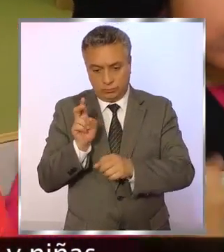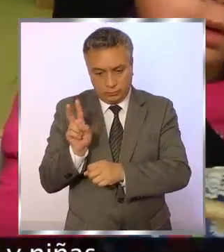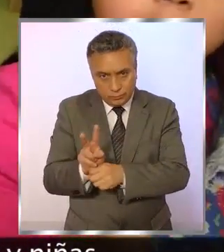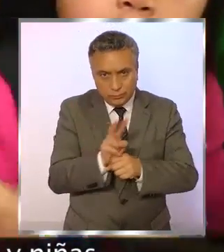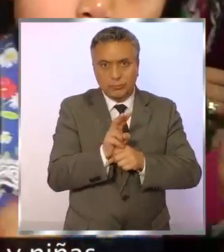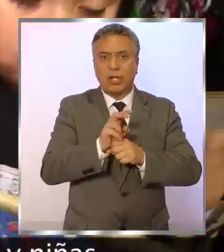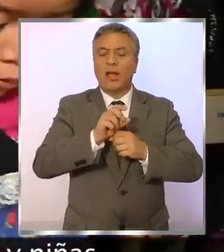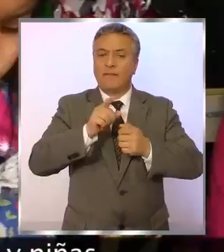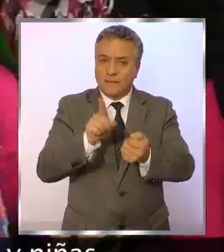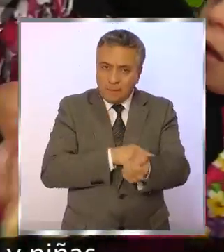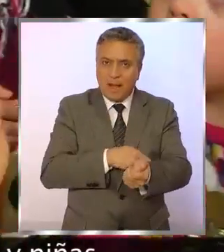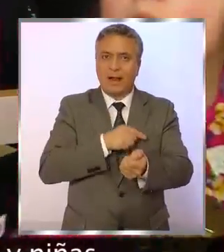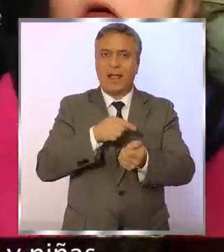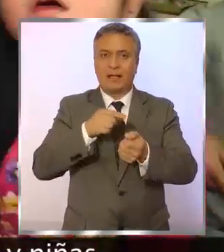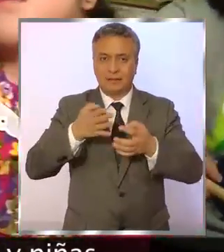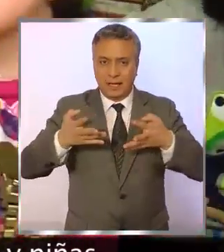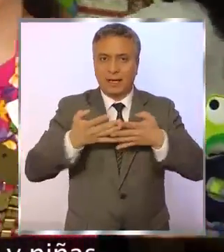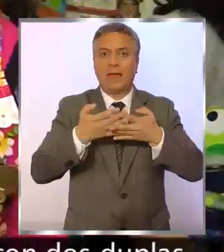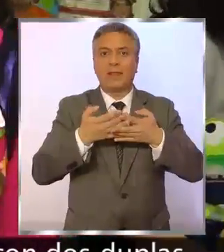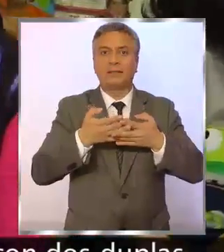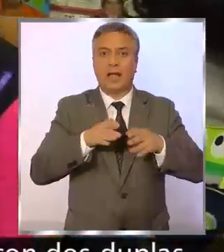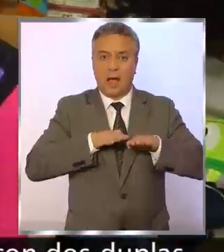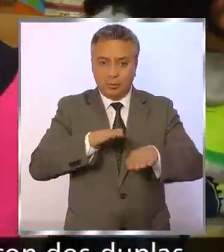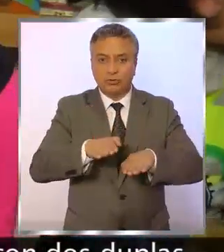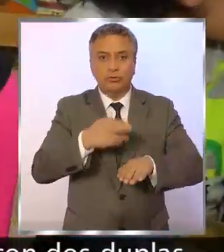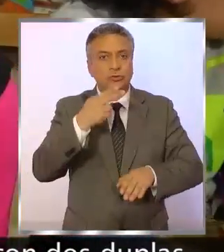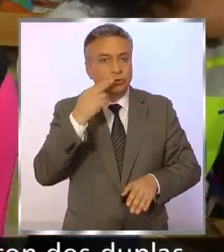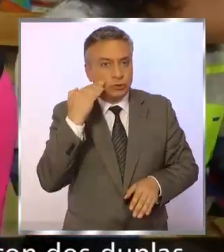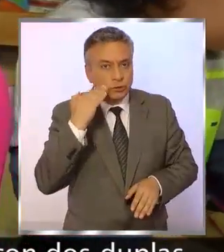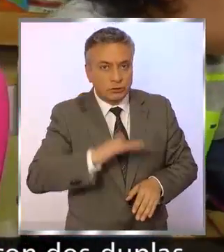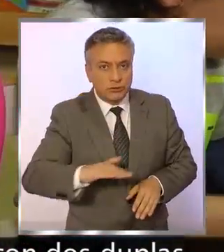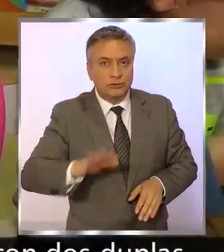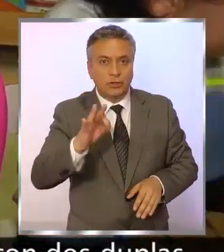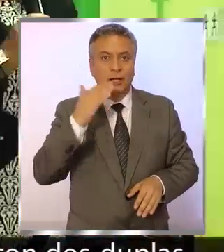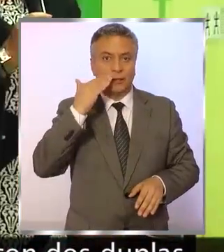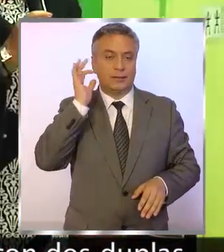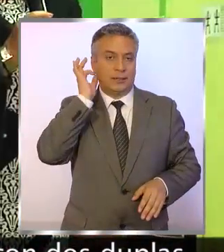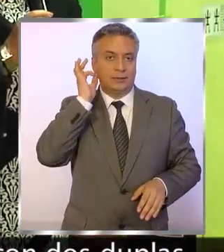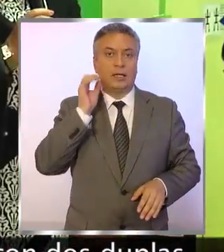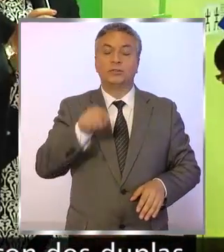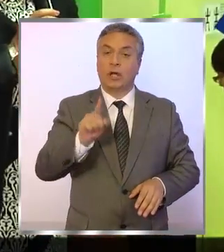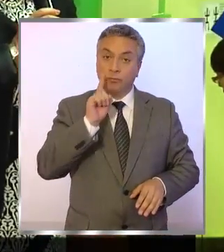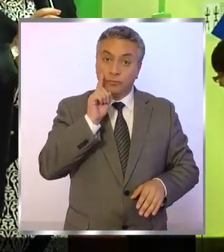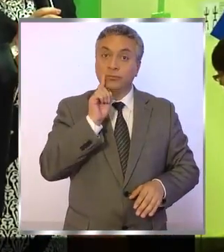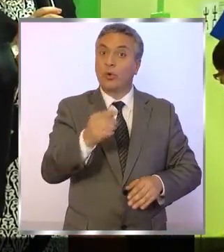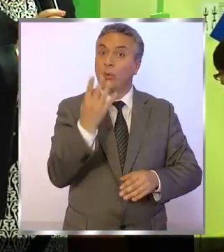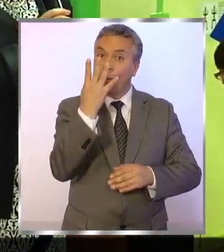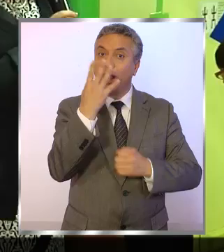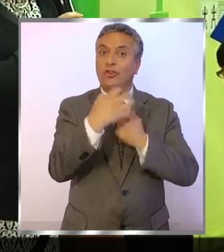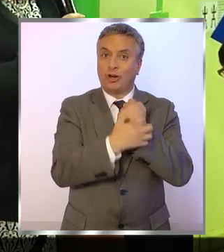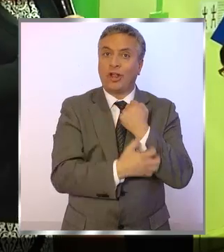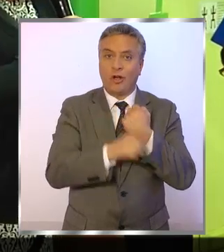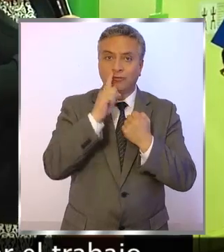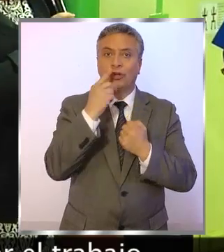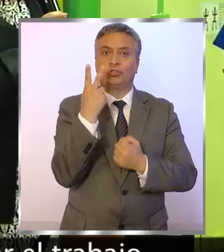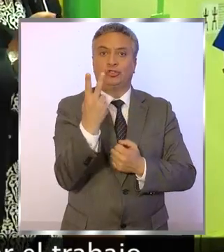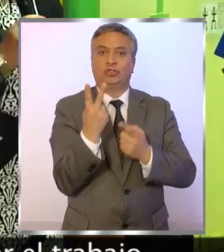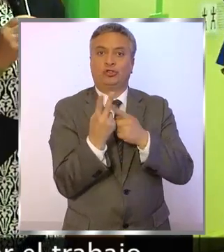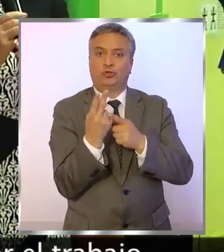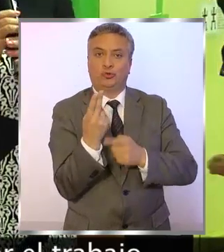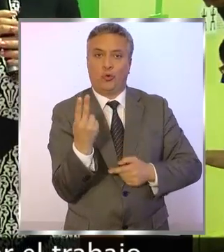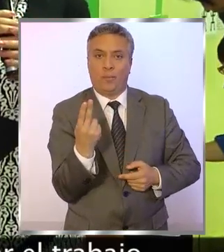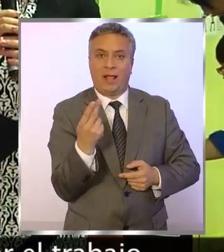apoyo y con niños y niñas. Solo cuatro regiones del país cuentan con dos duplas de trabajo. Este